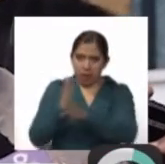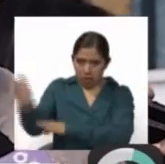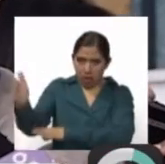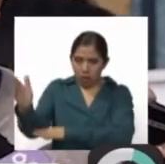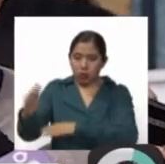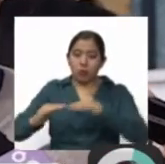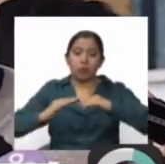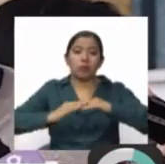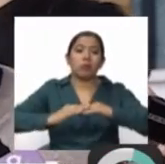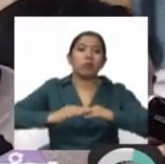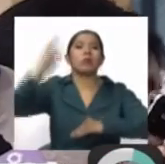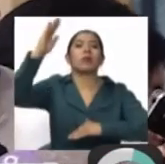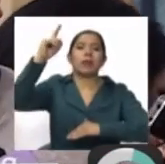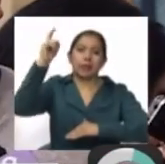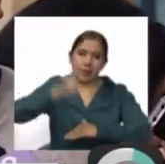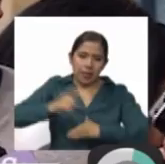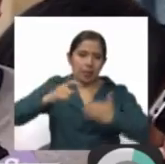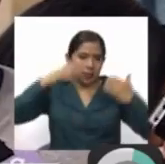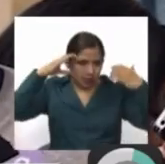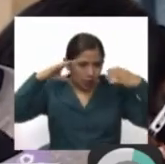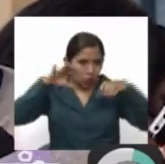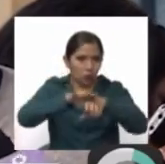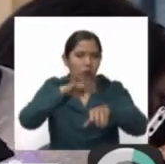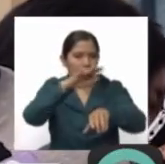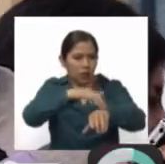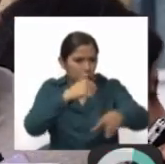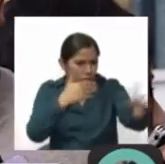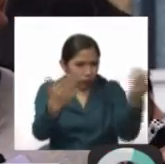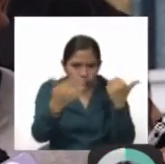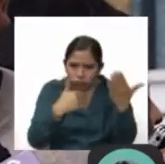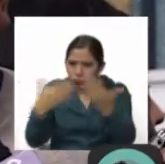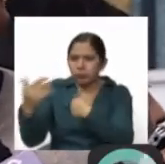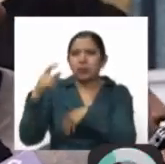otros que son mediante licitaciones, contrataciones.